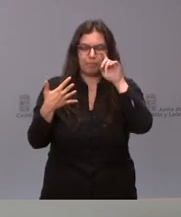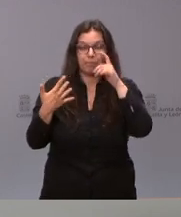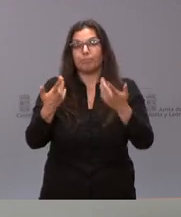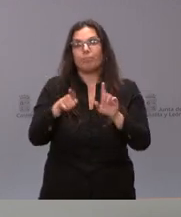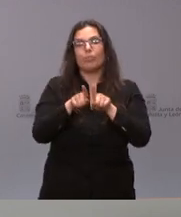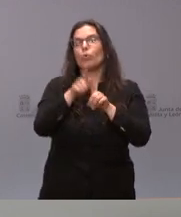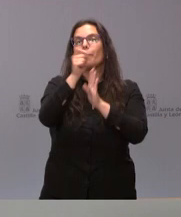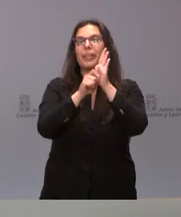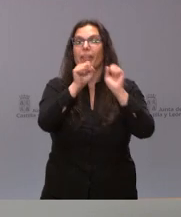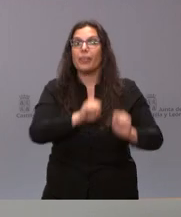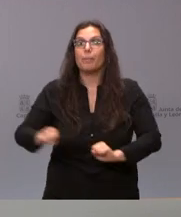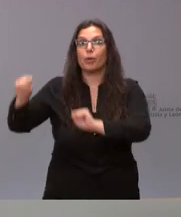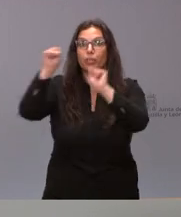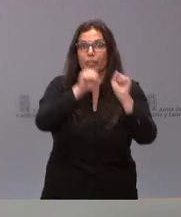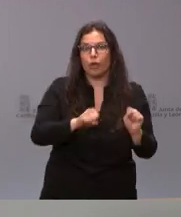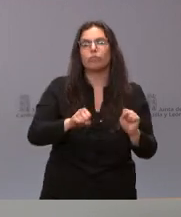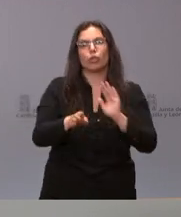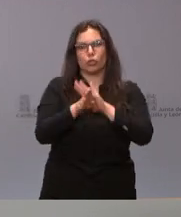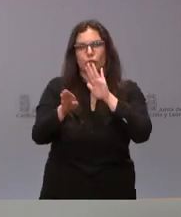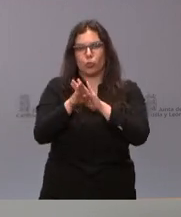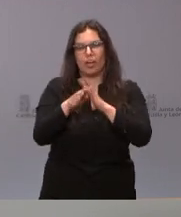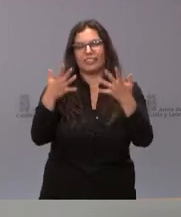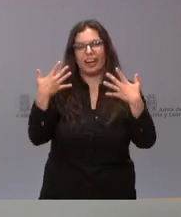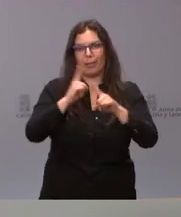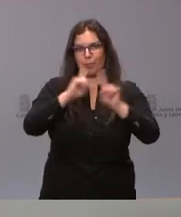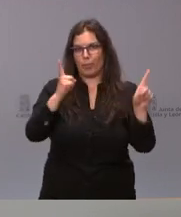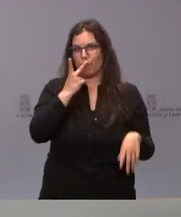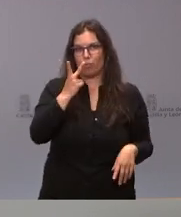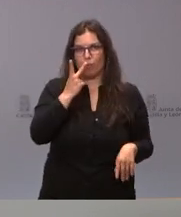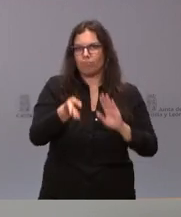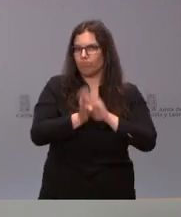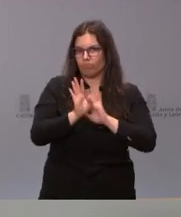y de seguridad está esta, el que se limita